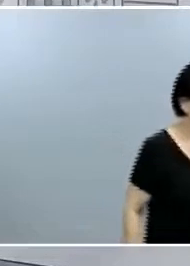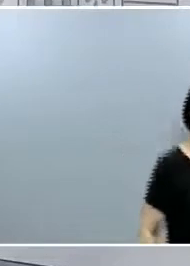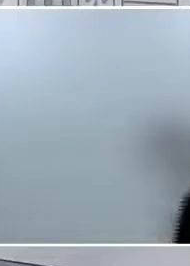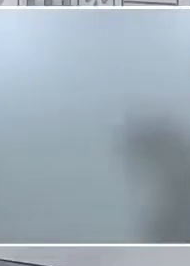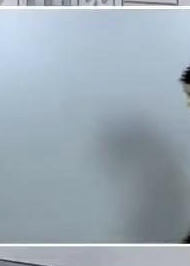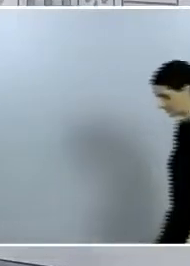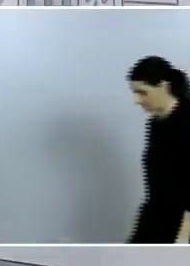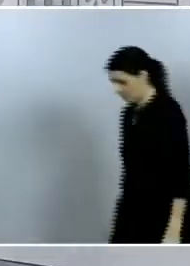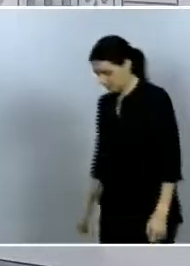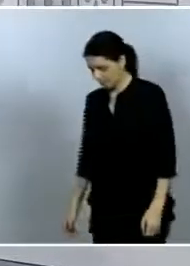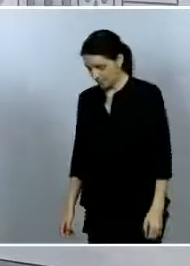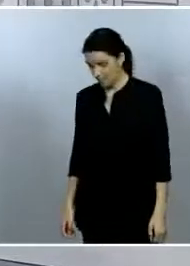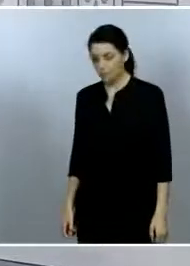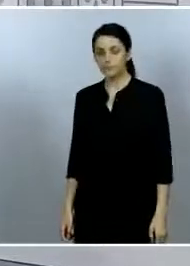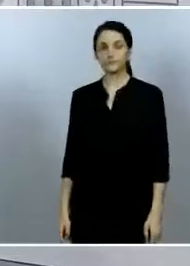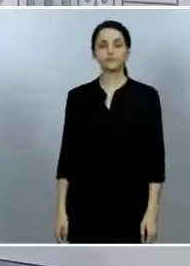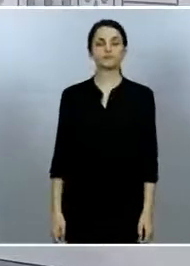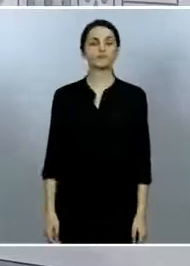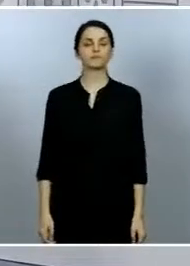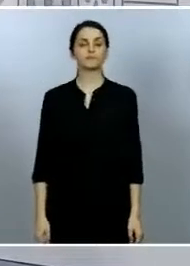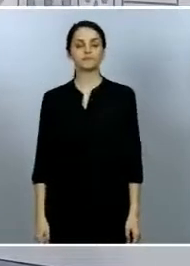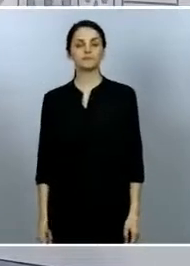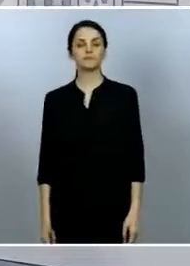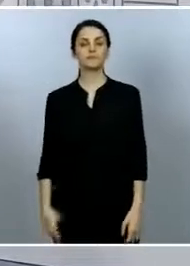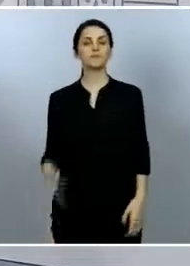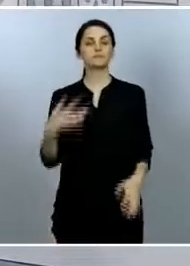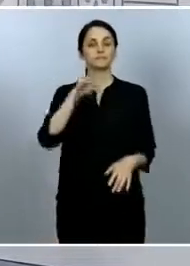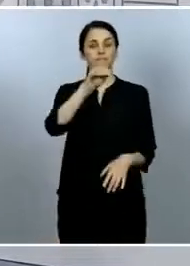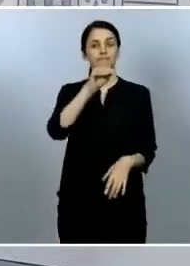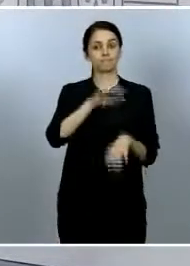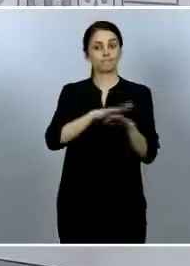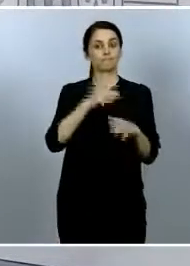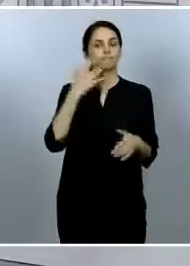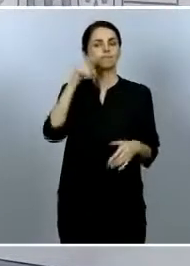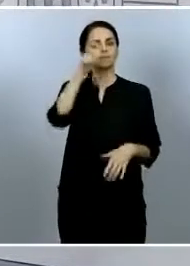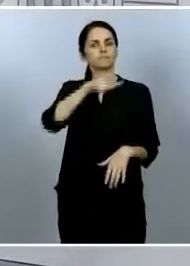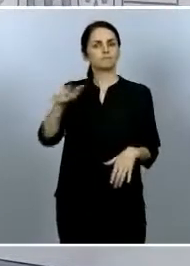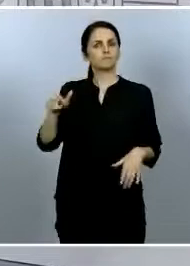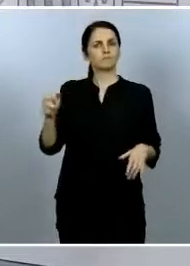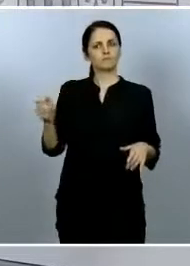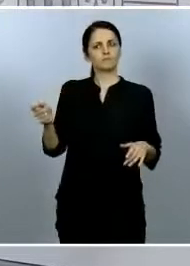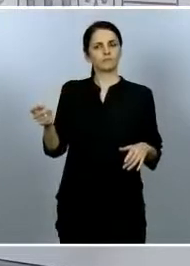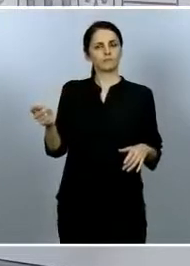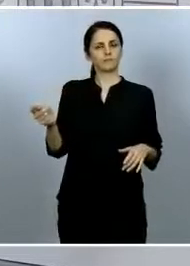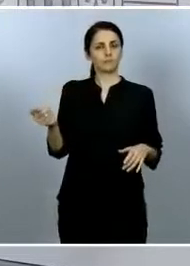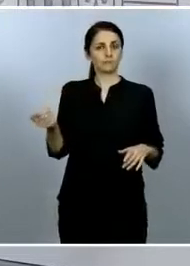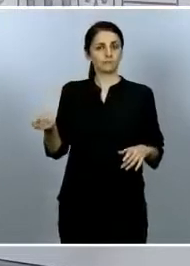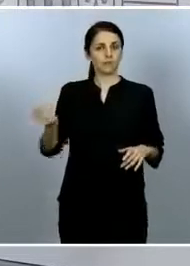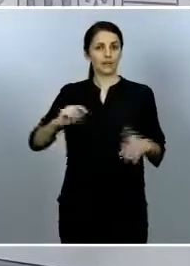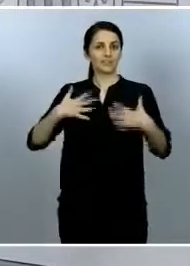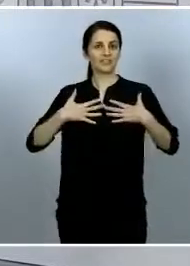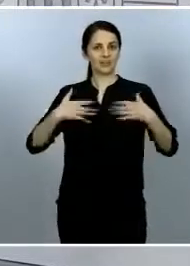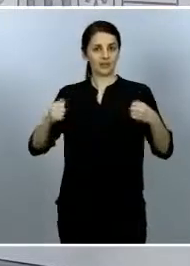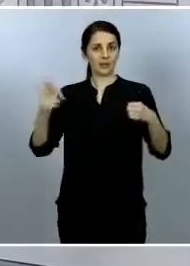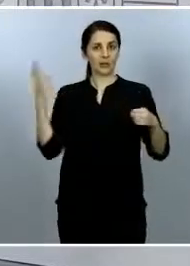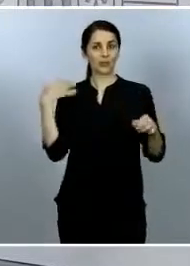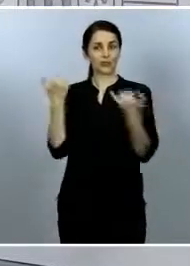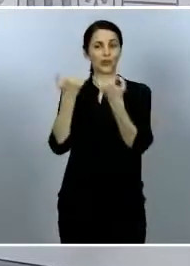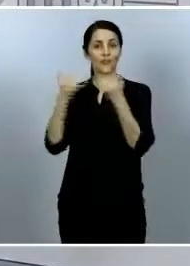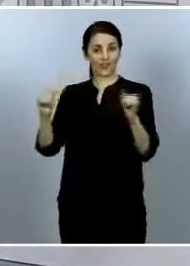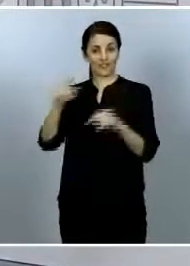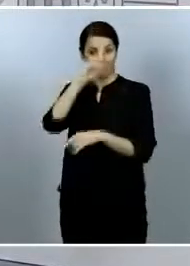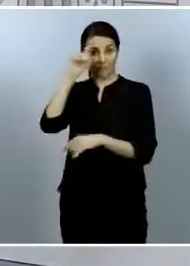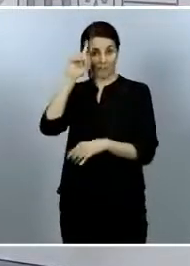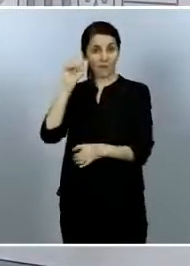Redacción médica le pregunta, ¿qué le diría el personal sanitario que ha protagonizado un rebrote por ir a una fiesta dentro de un hospital en Madrid? ¿Cree que estas